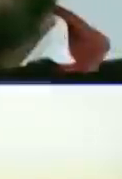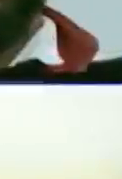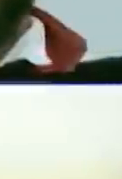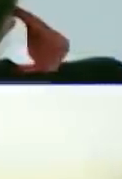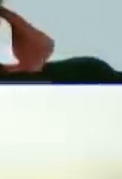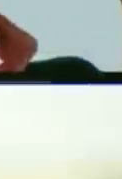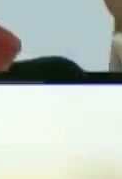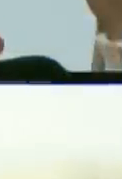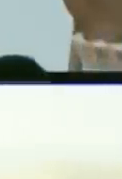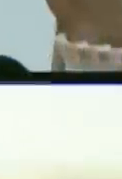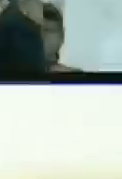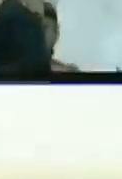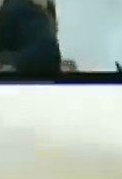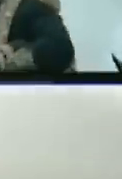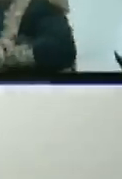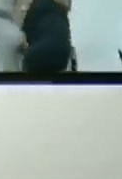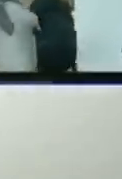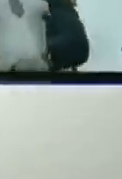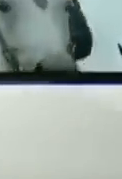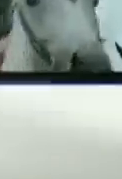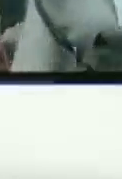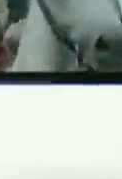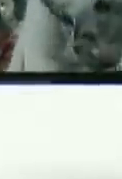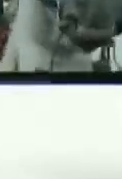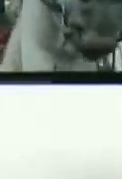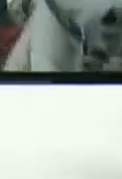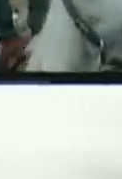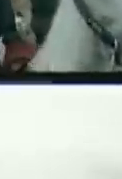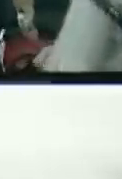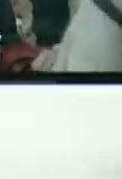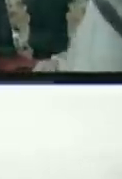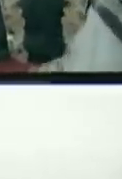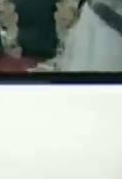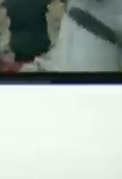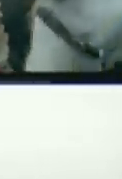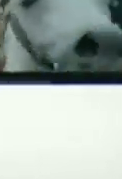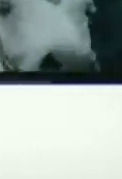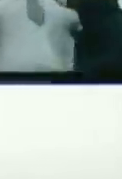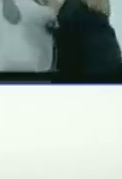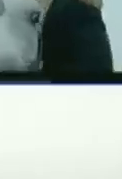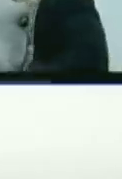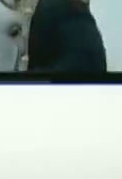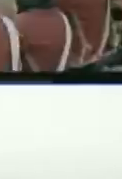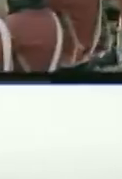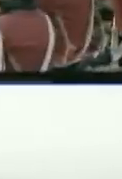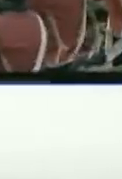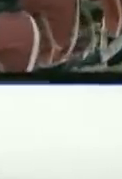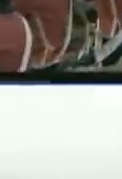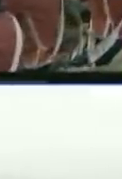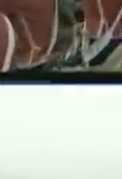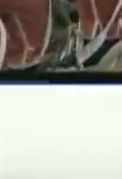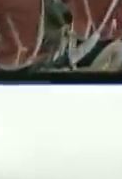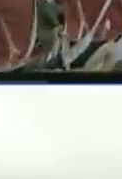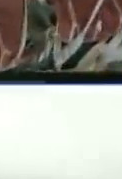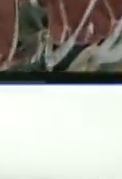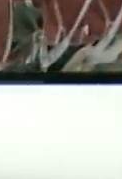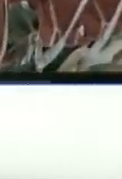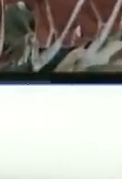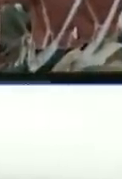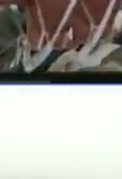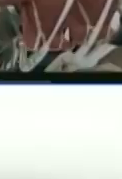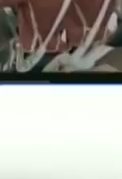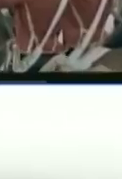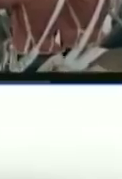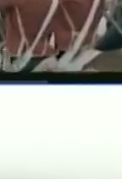con nuestras raíces tienen que estar allí porque bueno me tocaron escenas en las que tenía que si no me